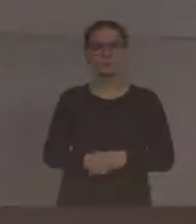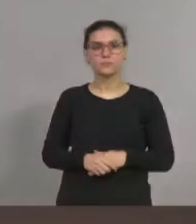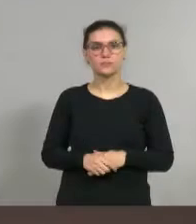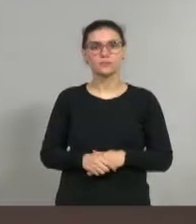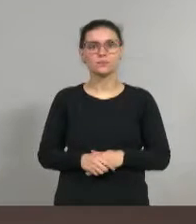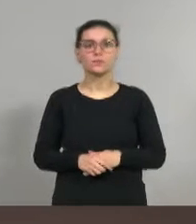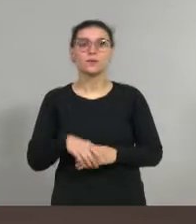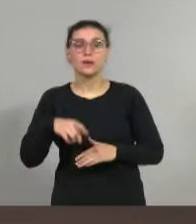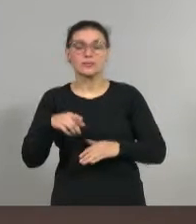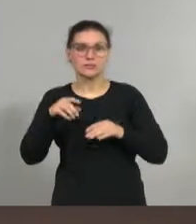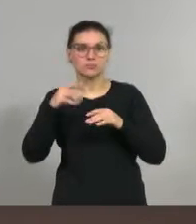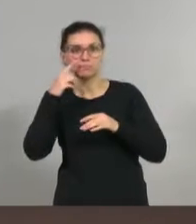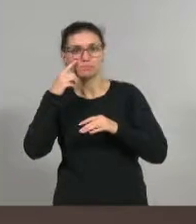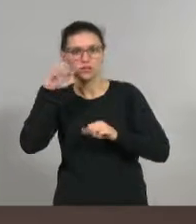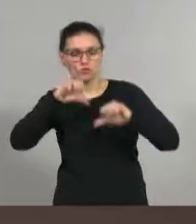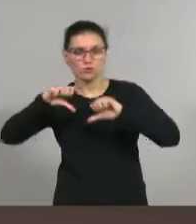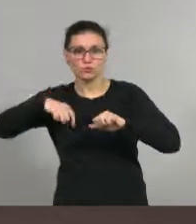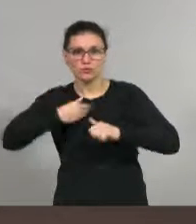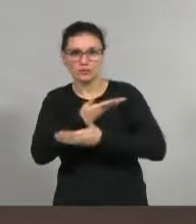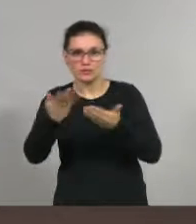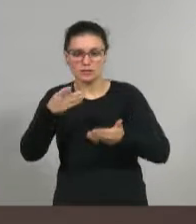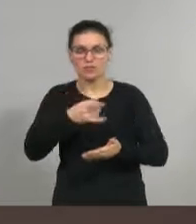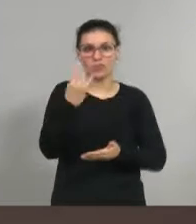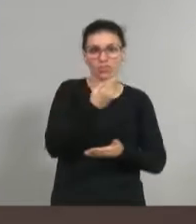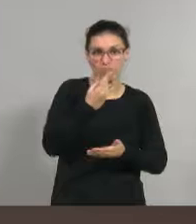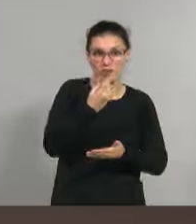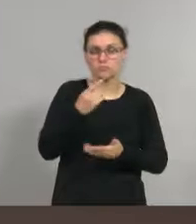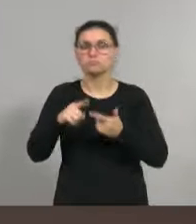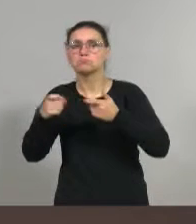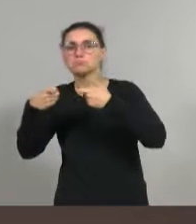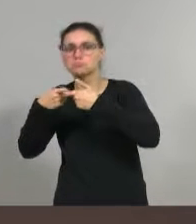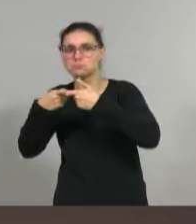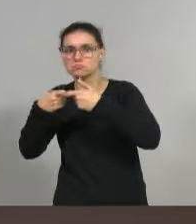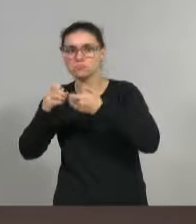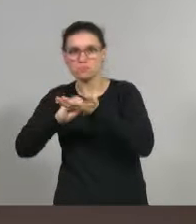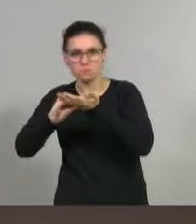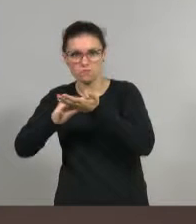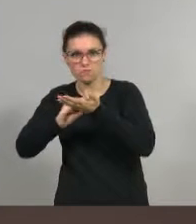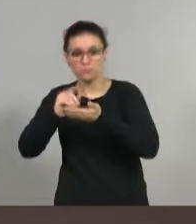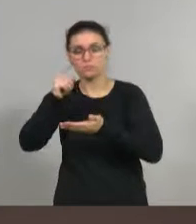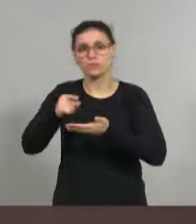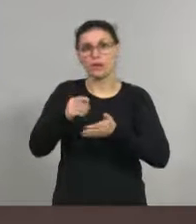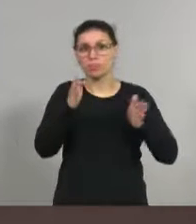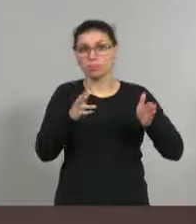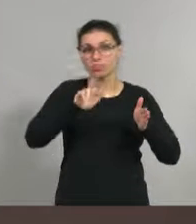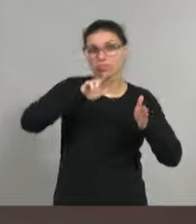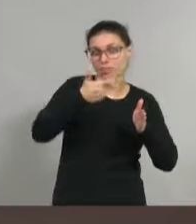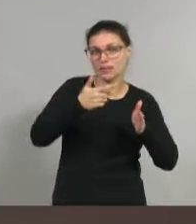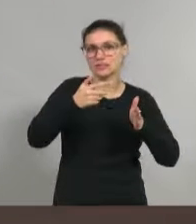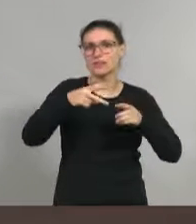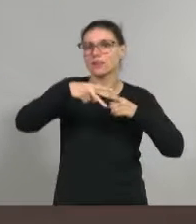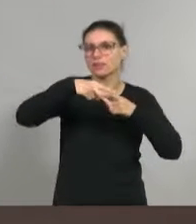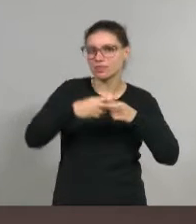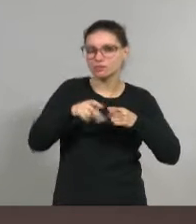A través del Instituto de Ciencias Sociales de la UNBM y el gremio no docente Apubim, comenzó el dictado de la tercera corte de la